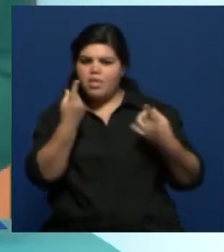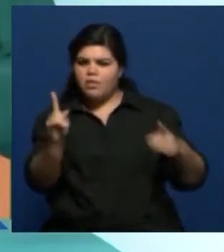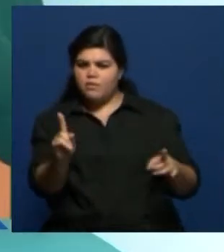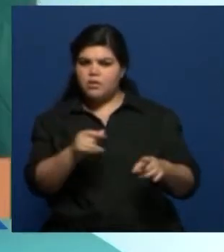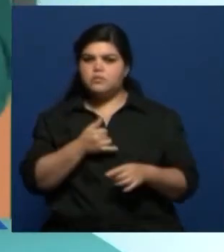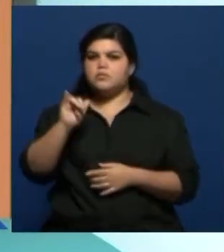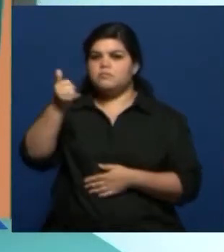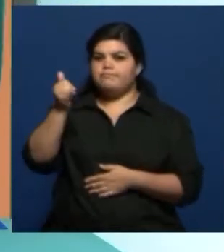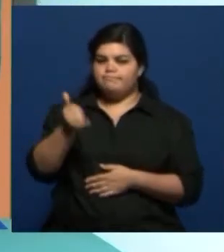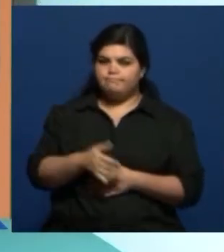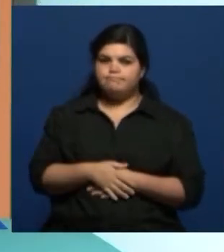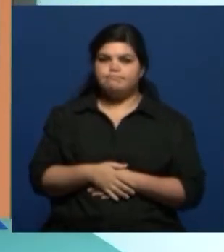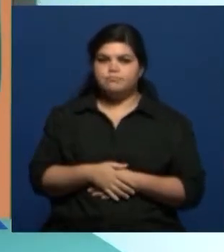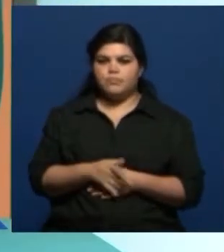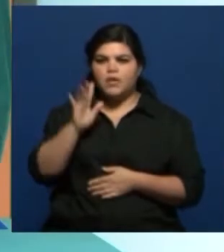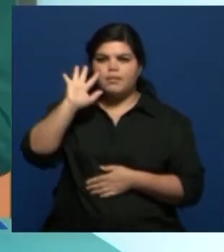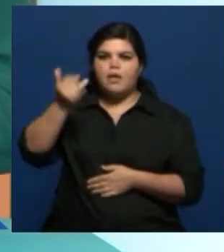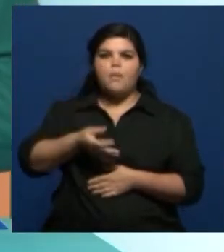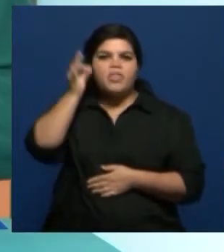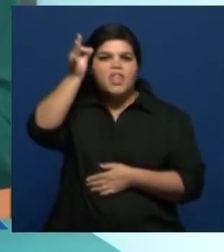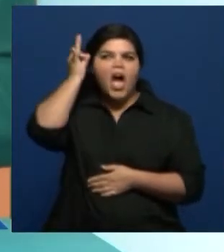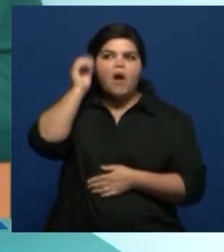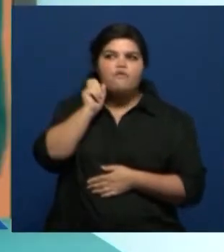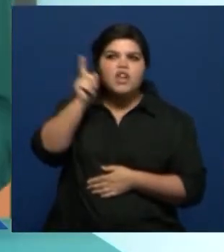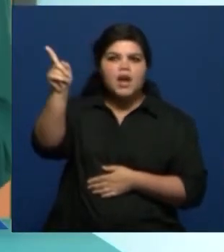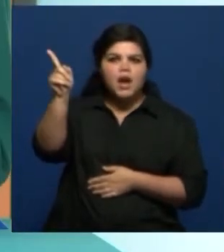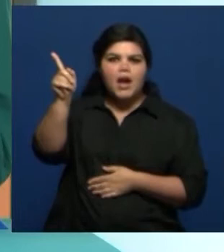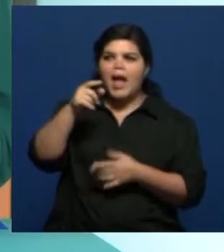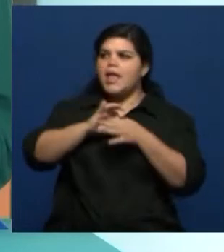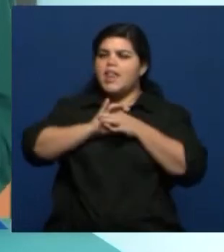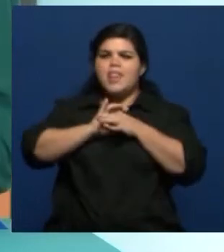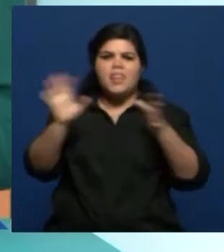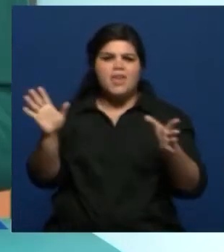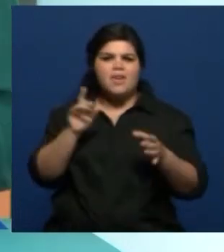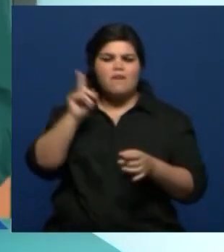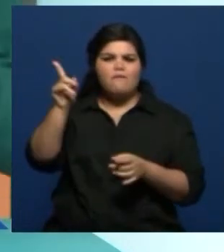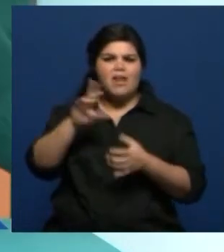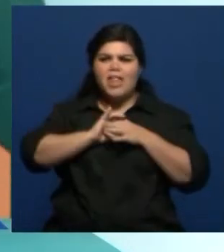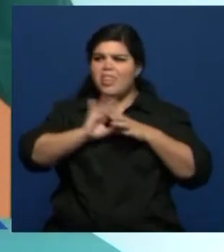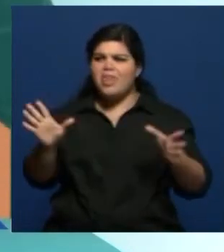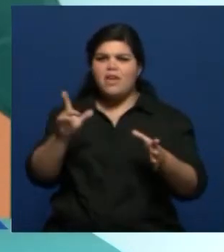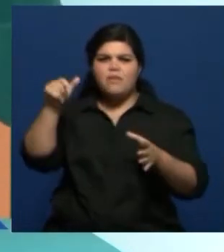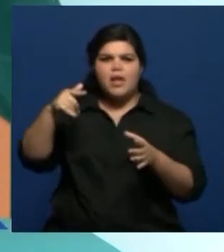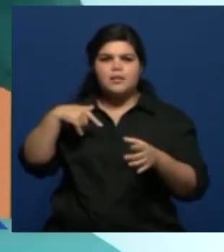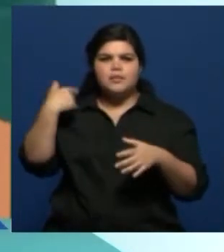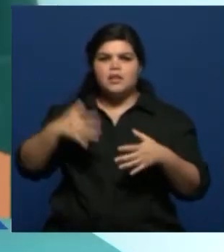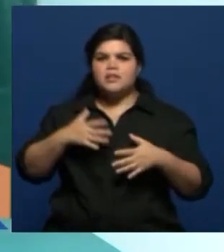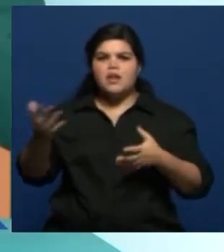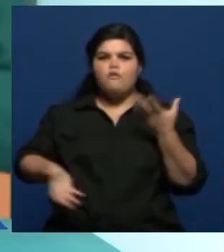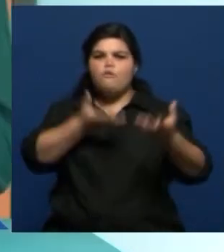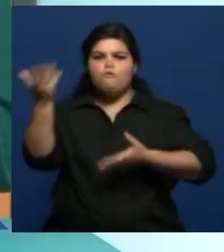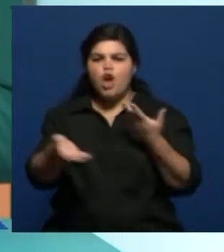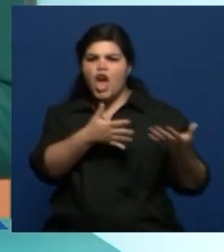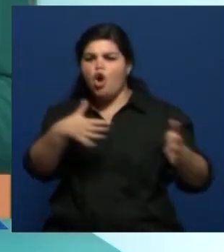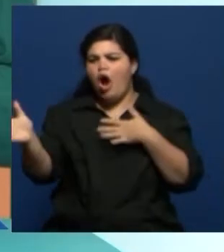si vos observás la danza africana, está en plena libertad. Es muy, o sea, es fuego, es aire,